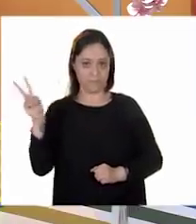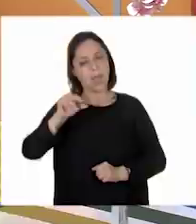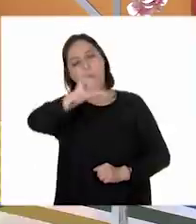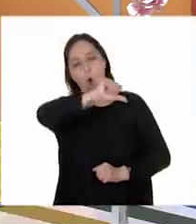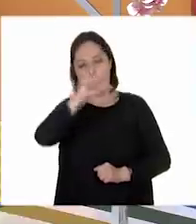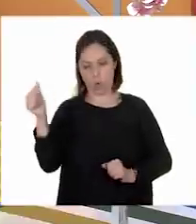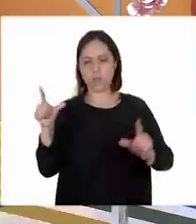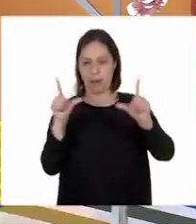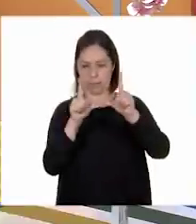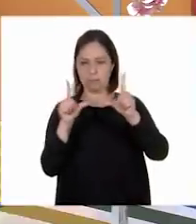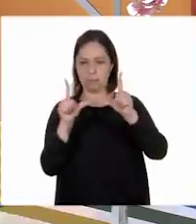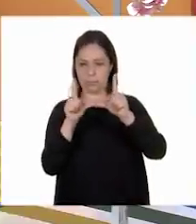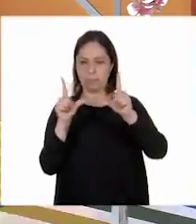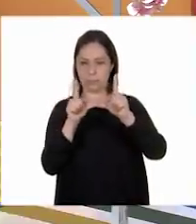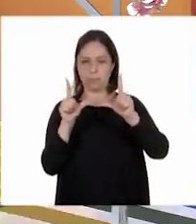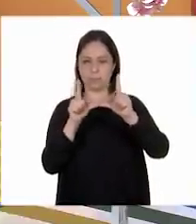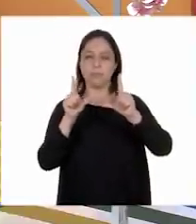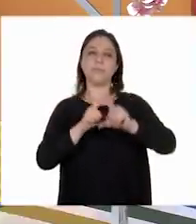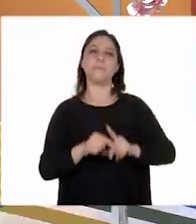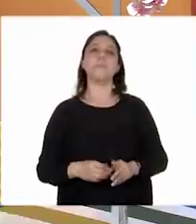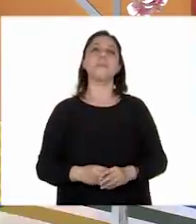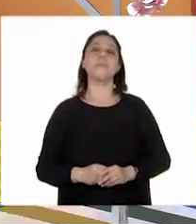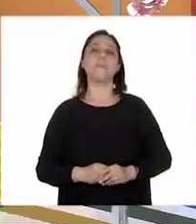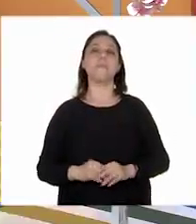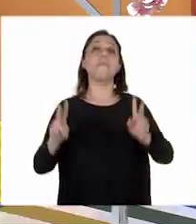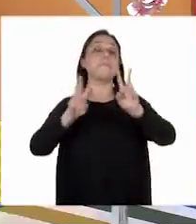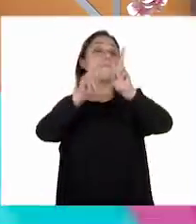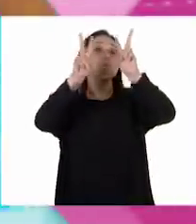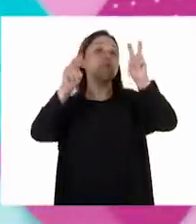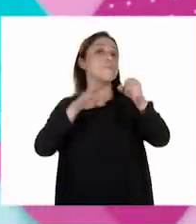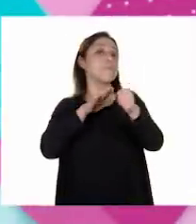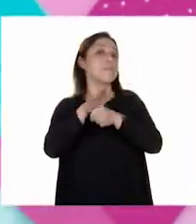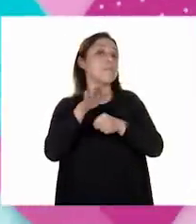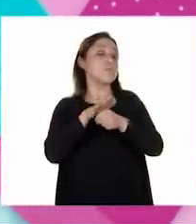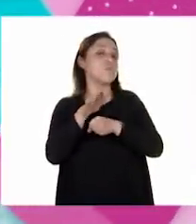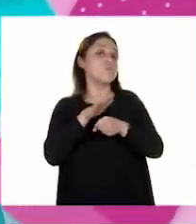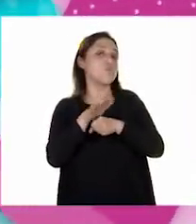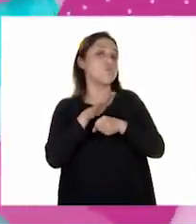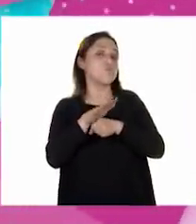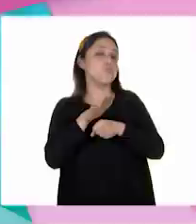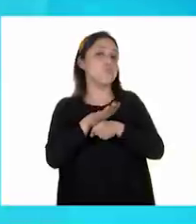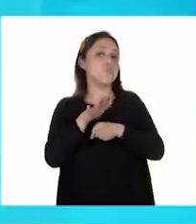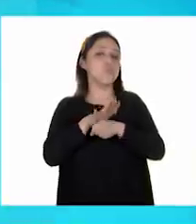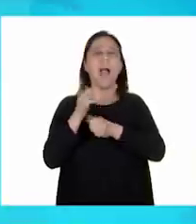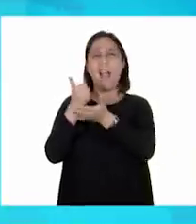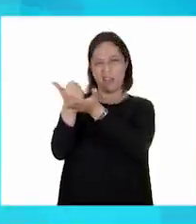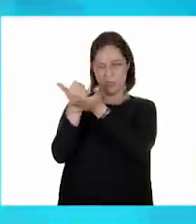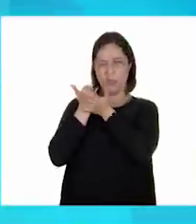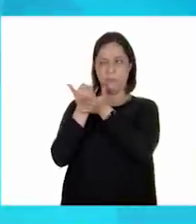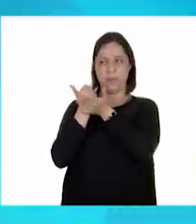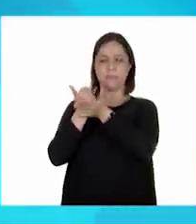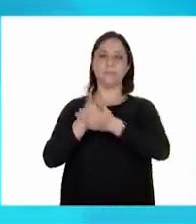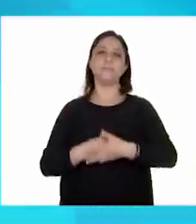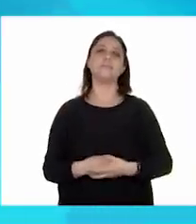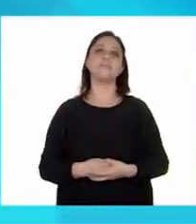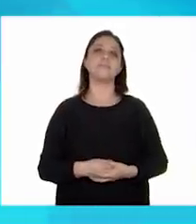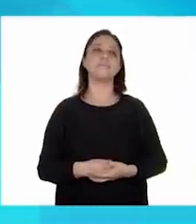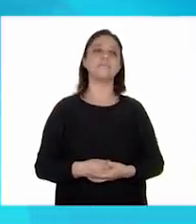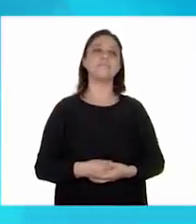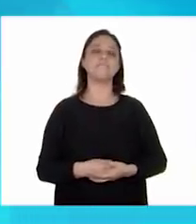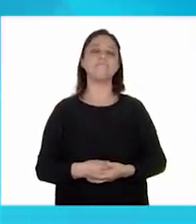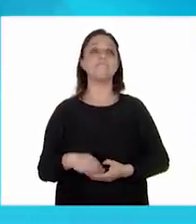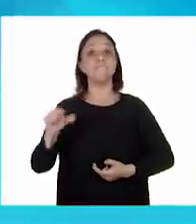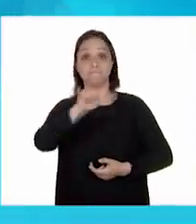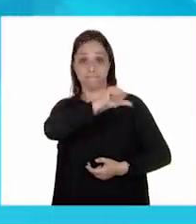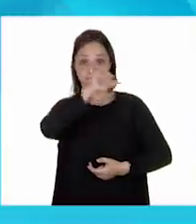ficha informativa y el título es... Vamos, Oscar, ayúdame. A ver, tenemos esta